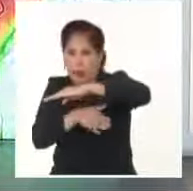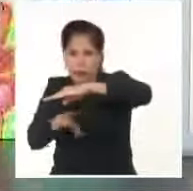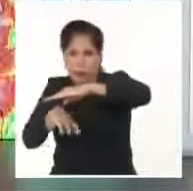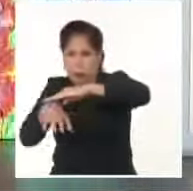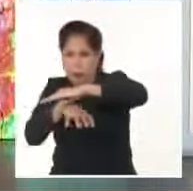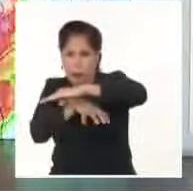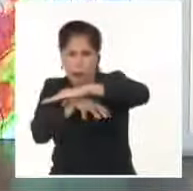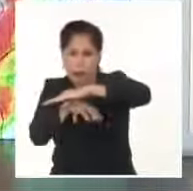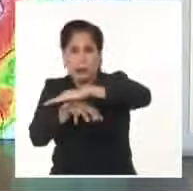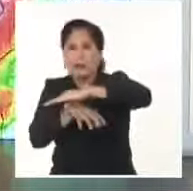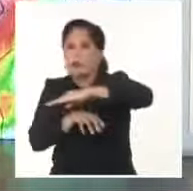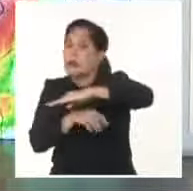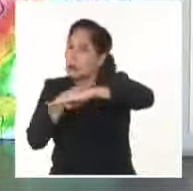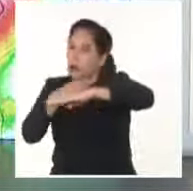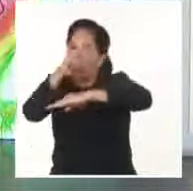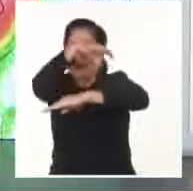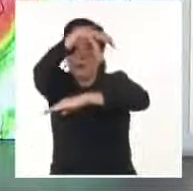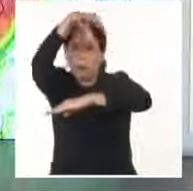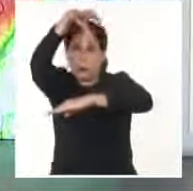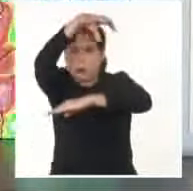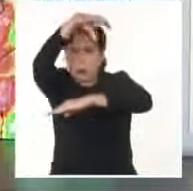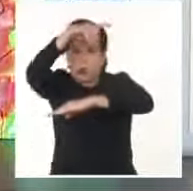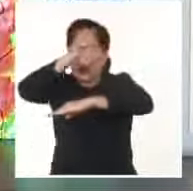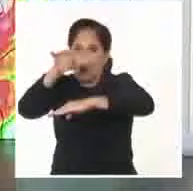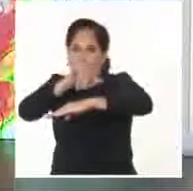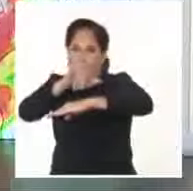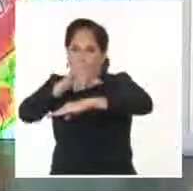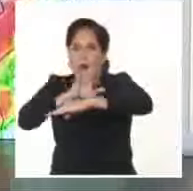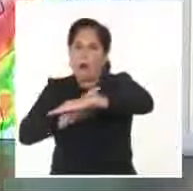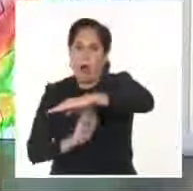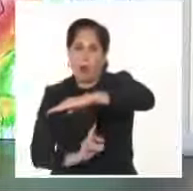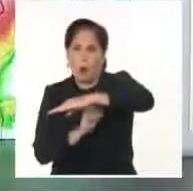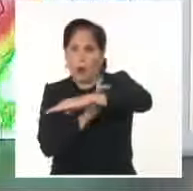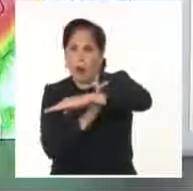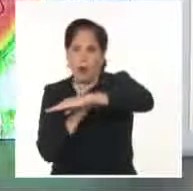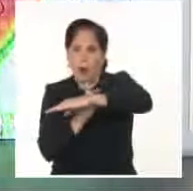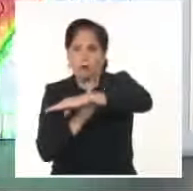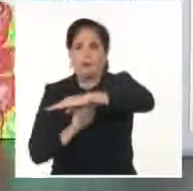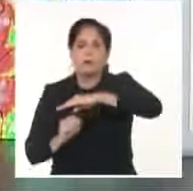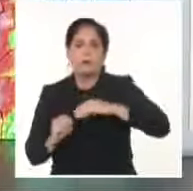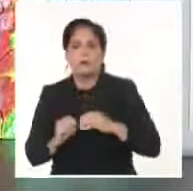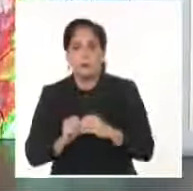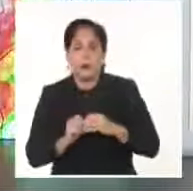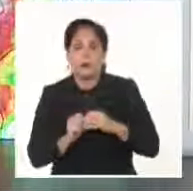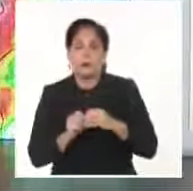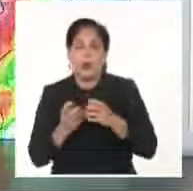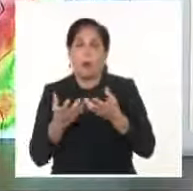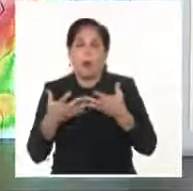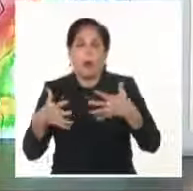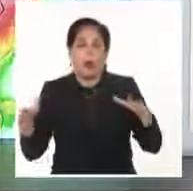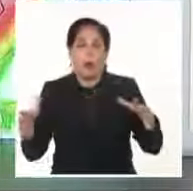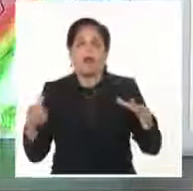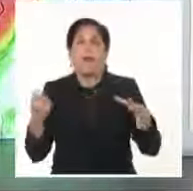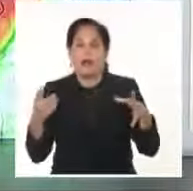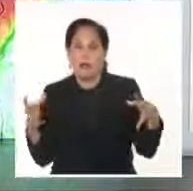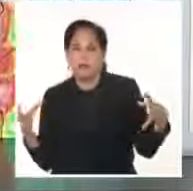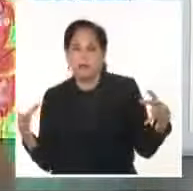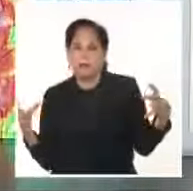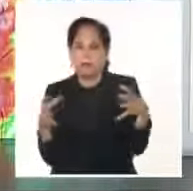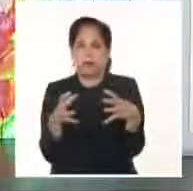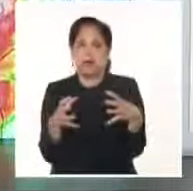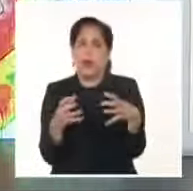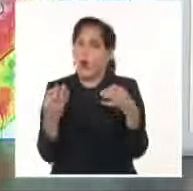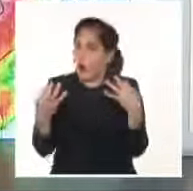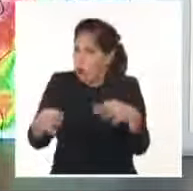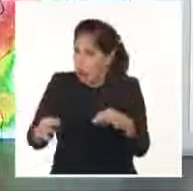bien al sur y otras un poco mucho, un poco alejadas de su centro de circulación más hacia el este. Esta es una configuración típica de